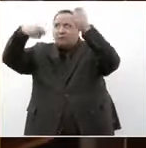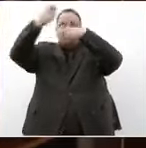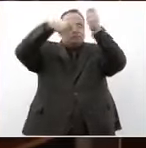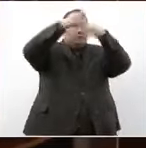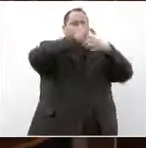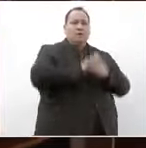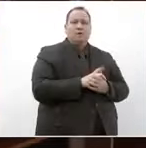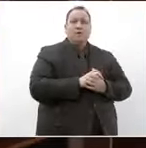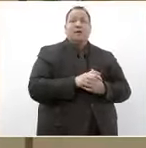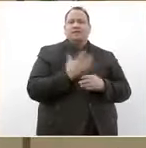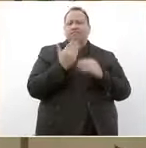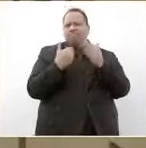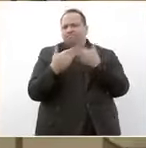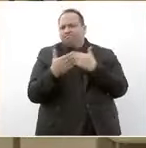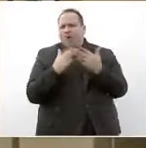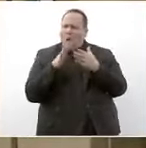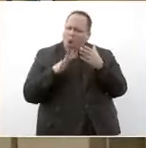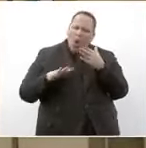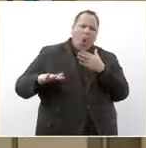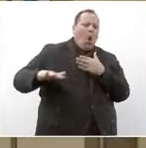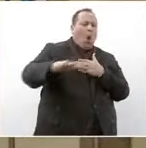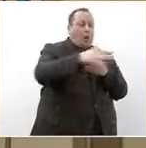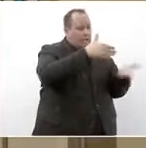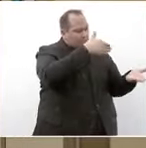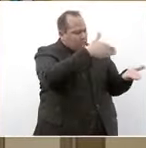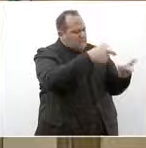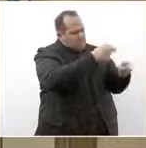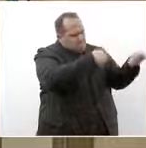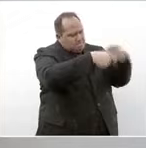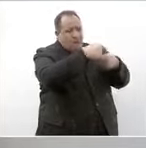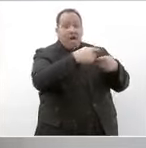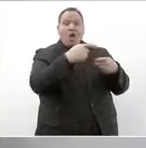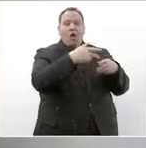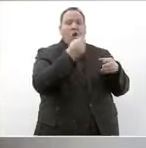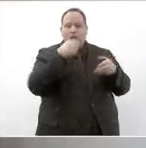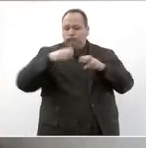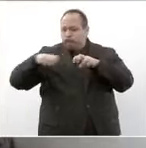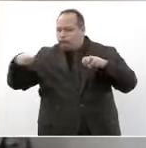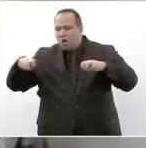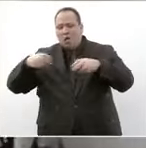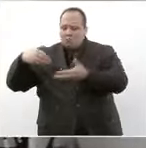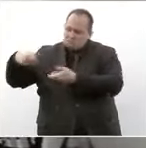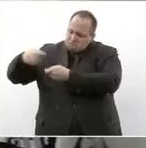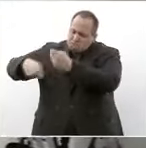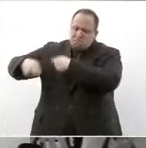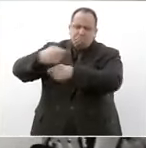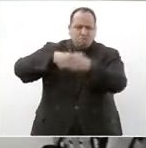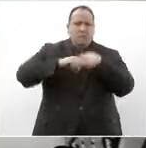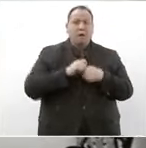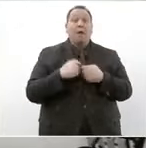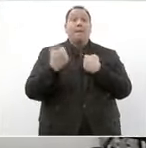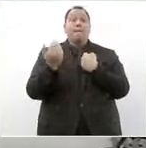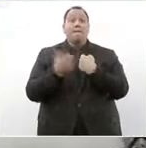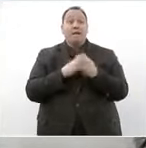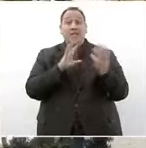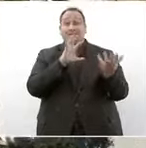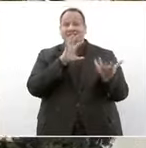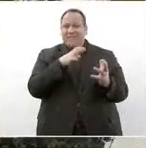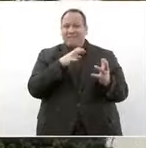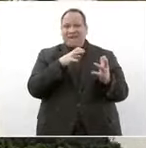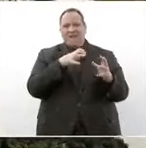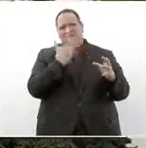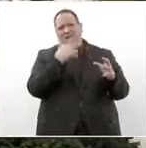se está realizando la remodelación total del área de cocina y comedor del personal asimismo se reemplazarán